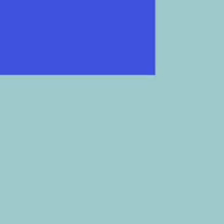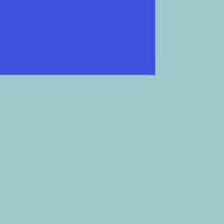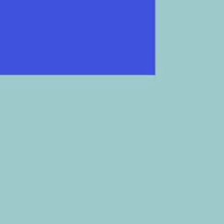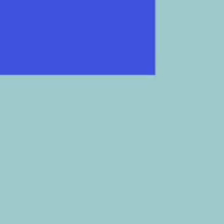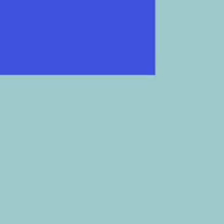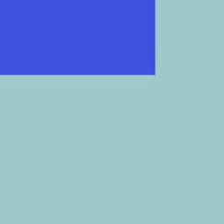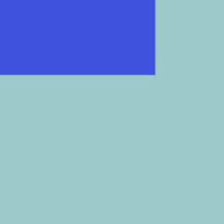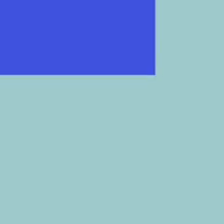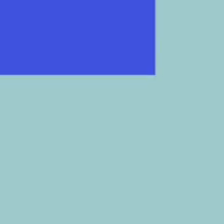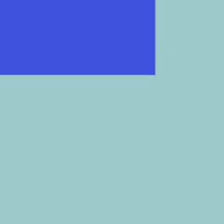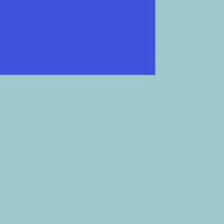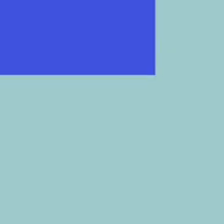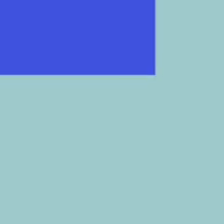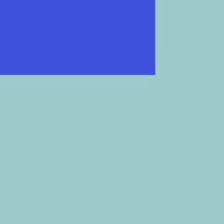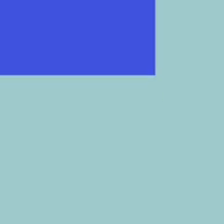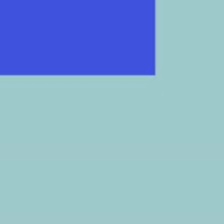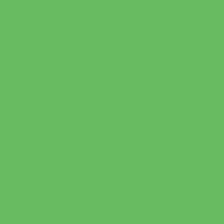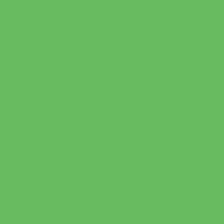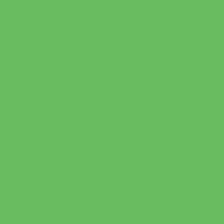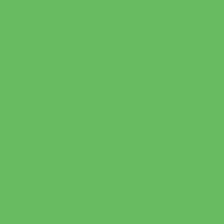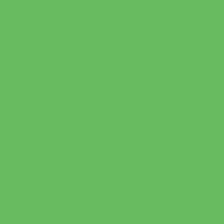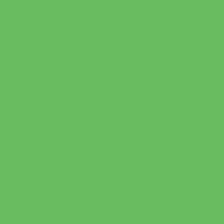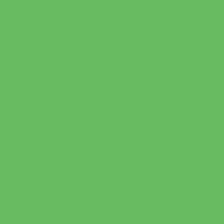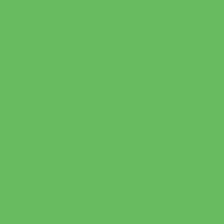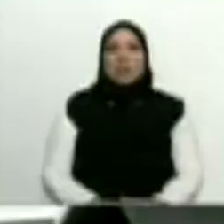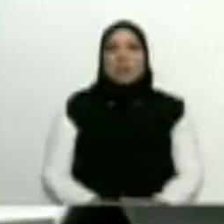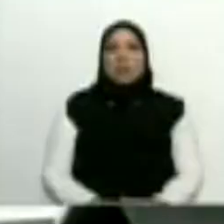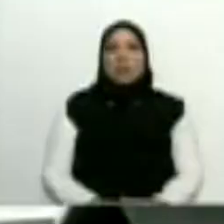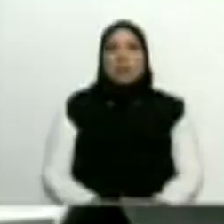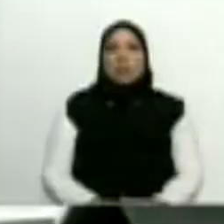La Iguana.tv